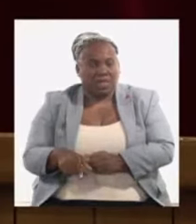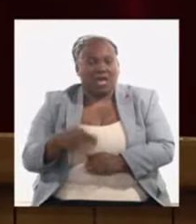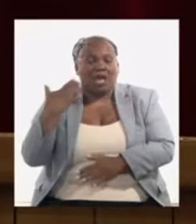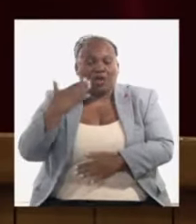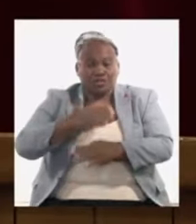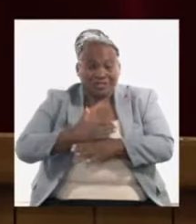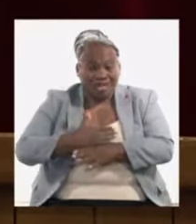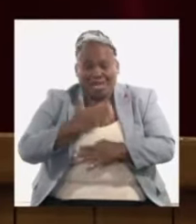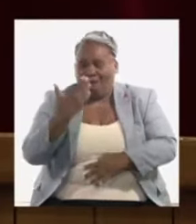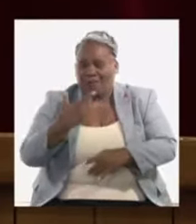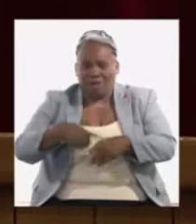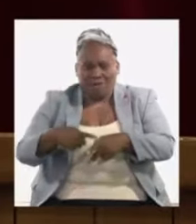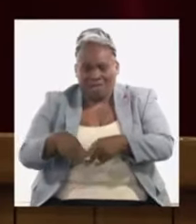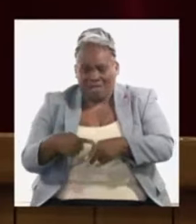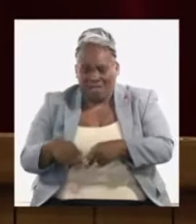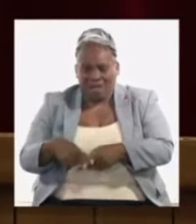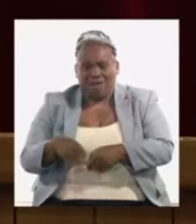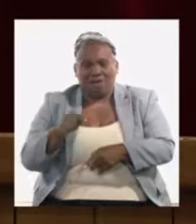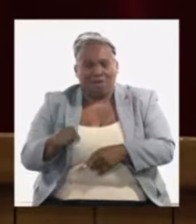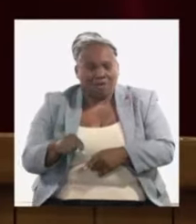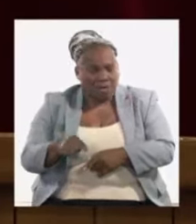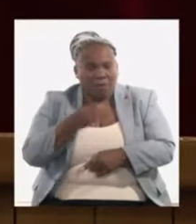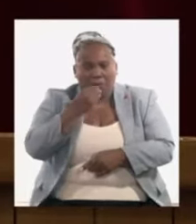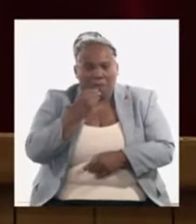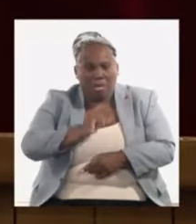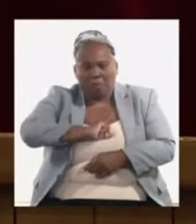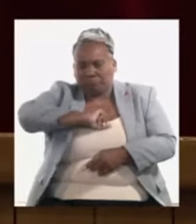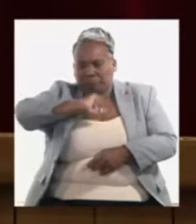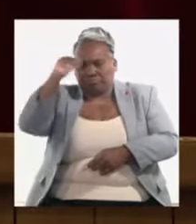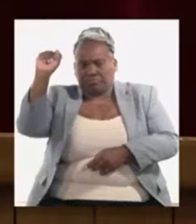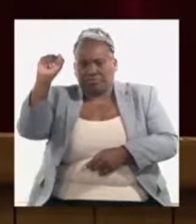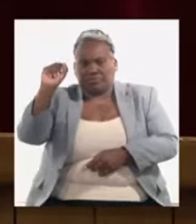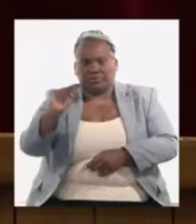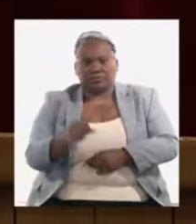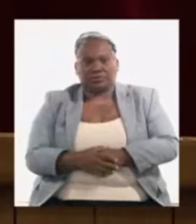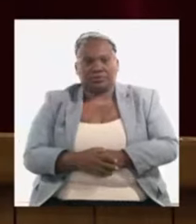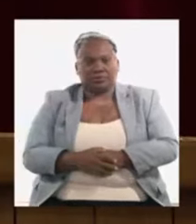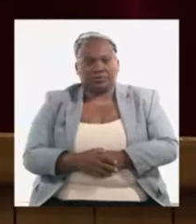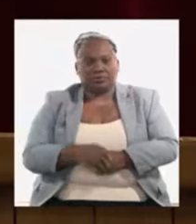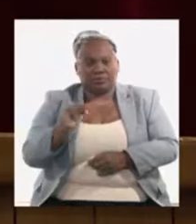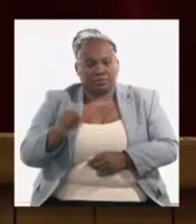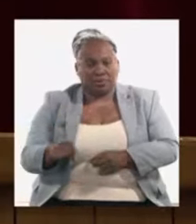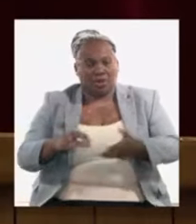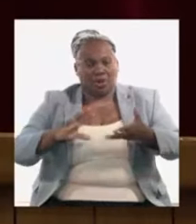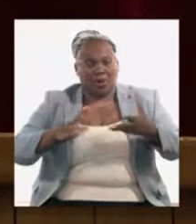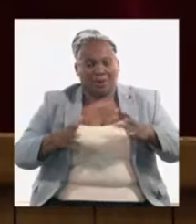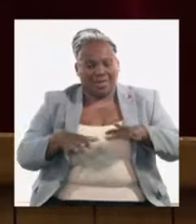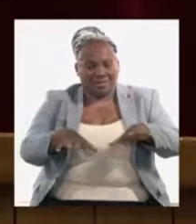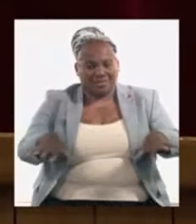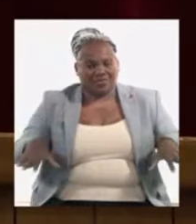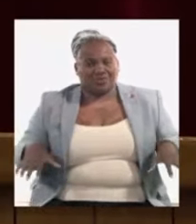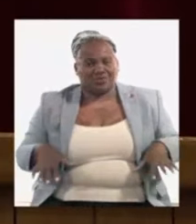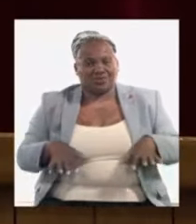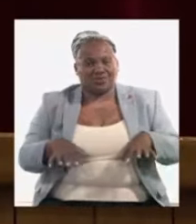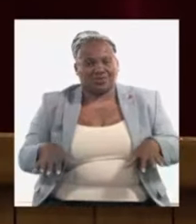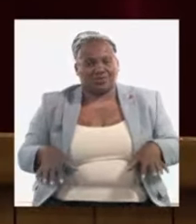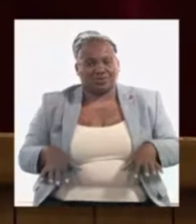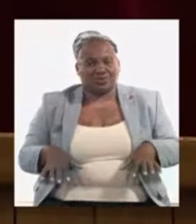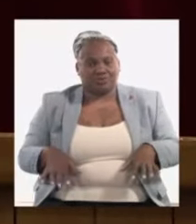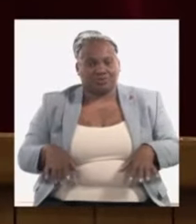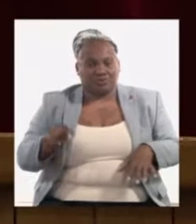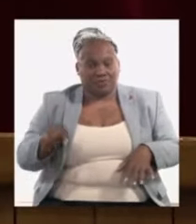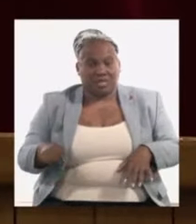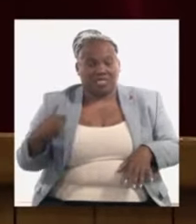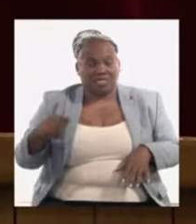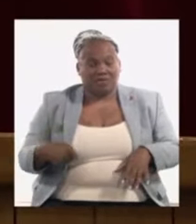obstáculos y vencer las dificultades ante este complejo escenario lo que nos corresponde